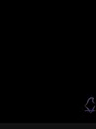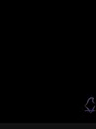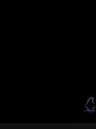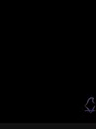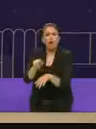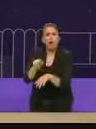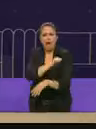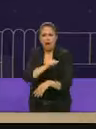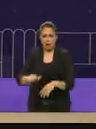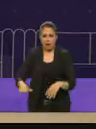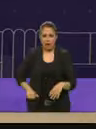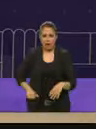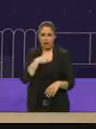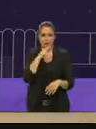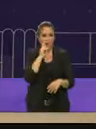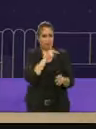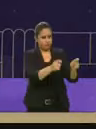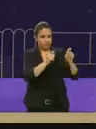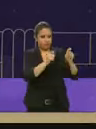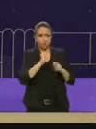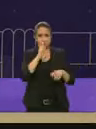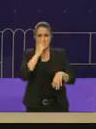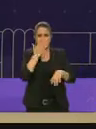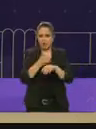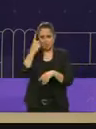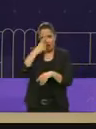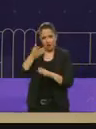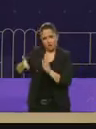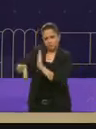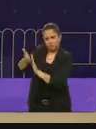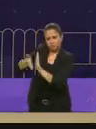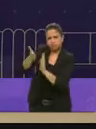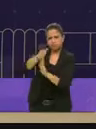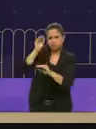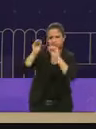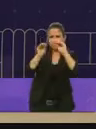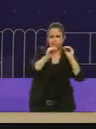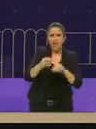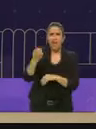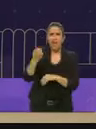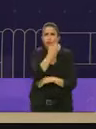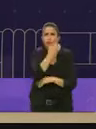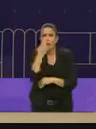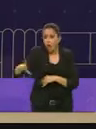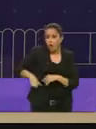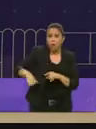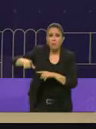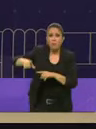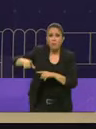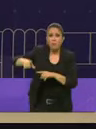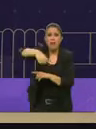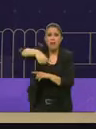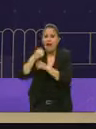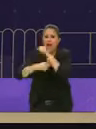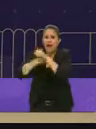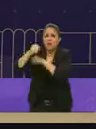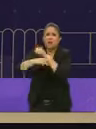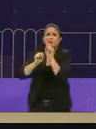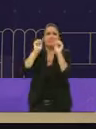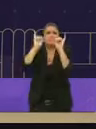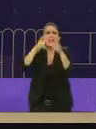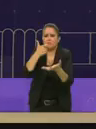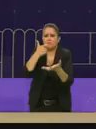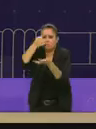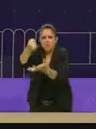Creo que tenemos por ahí. Uno de los fondos de infraestructura social para arreglar esas escuelas públicas que llevan años sin dinero, años